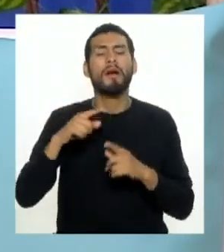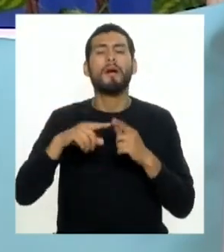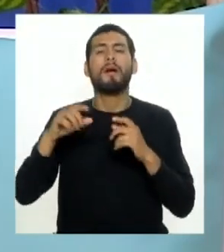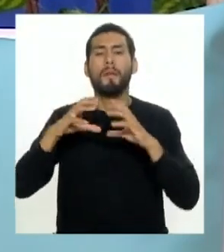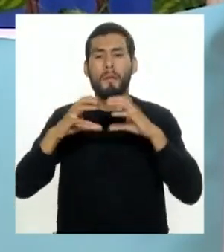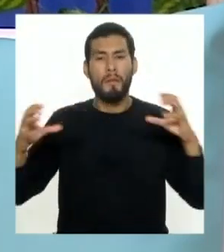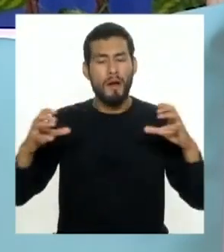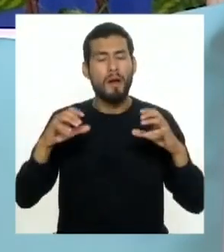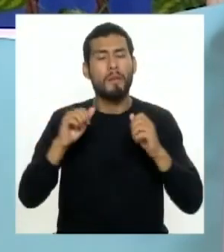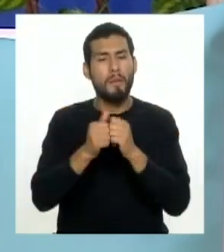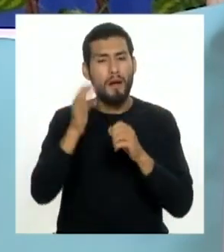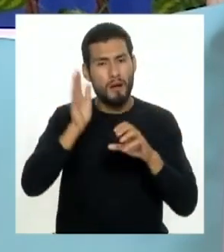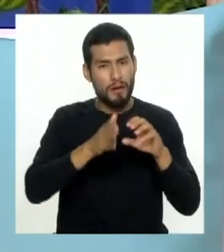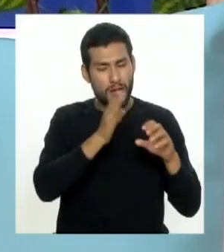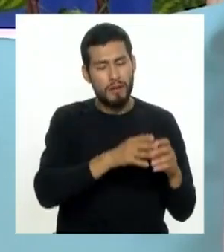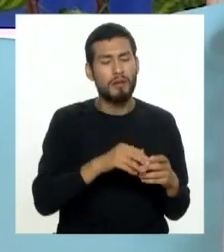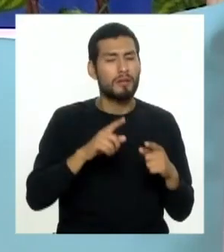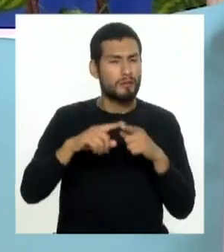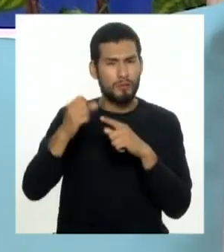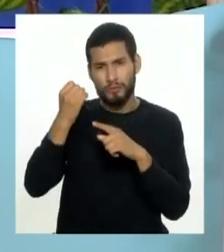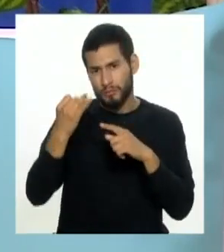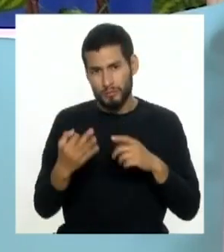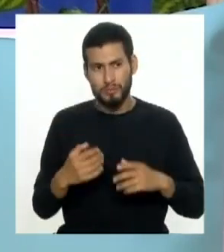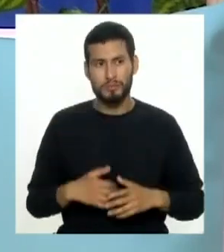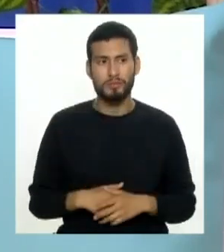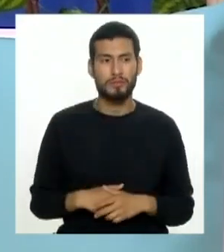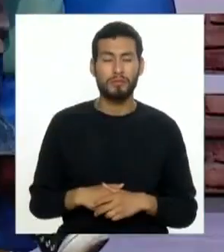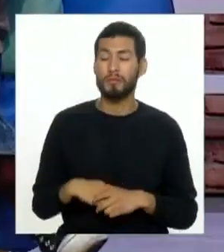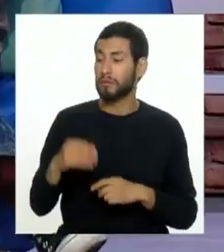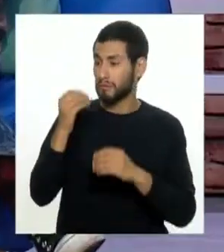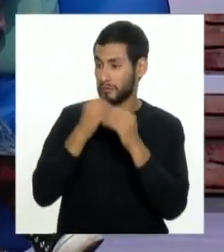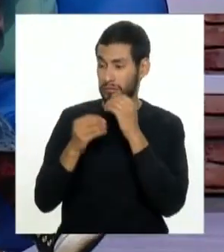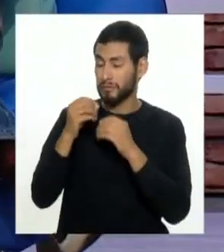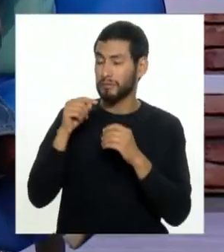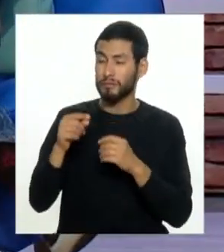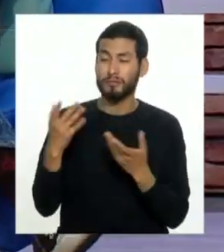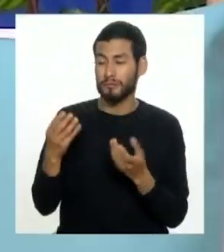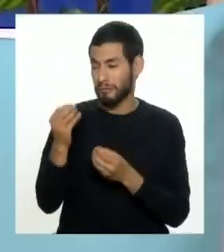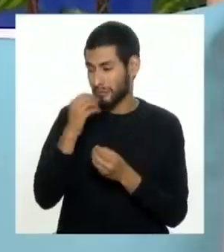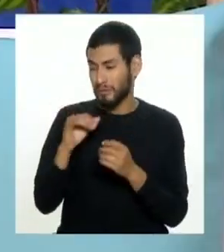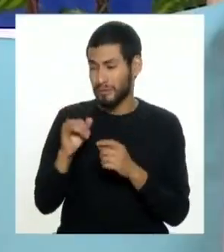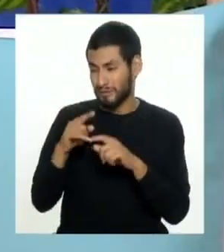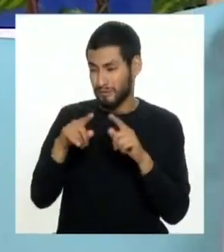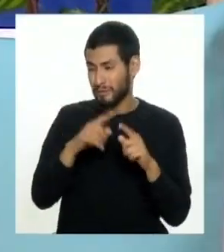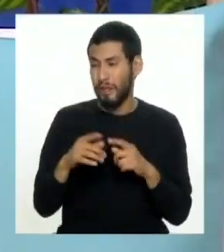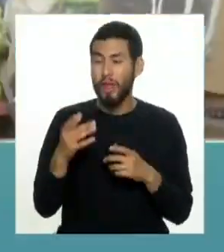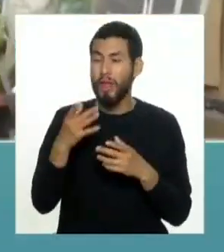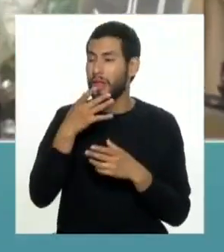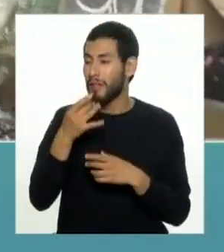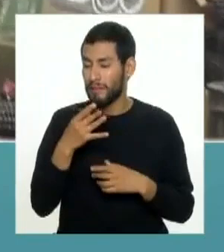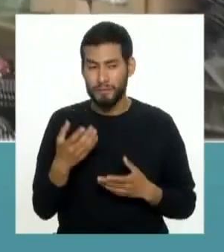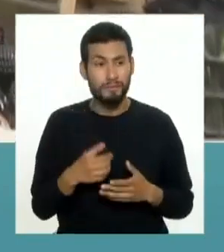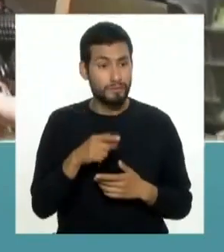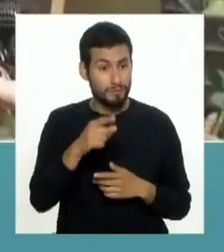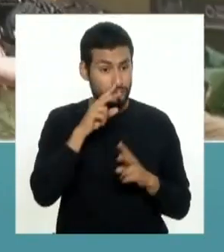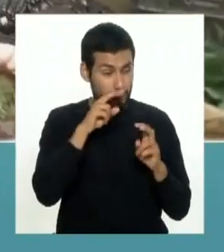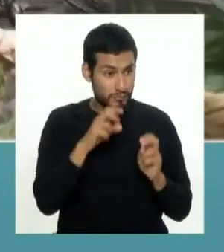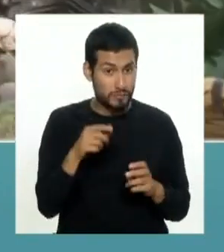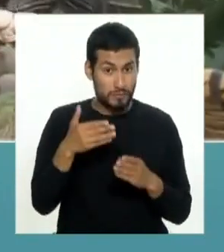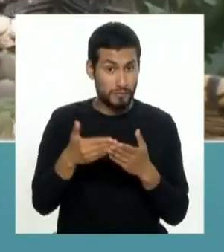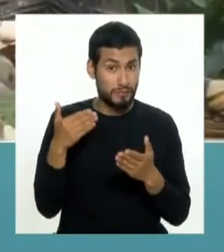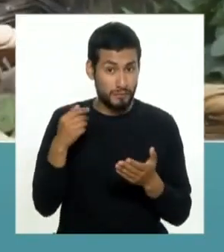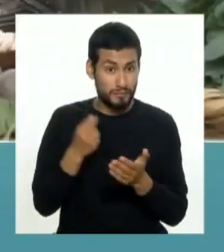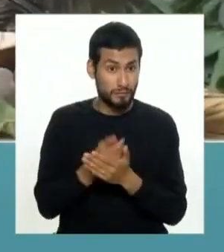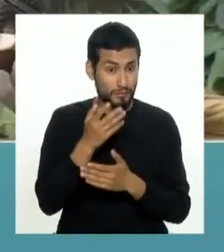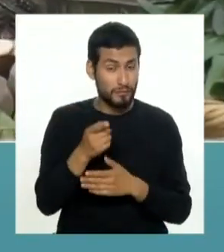pastas detergentes etcétera etcétera etcétera comida chatarra también claro si ustedes empiezan a verificar antes de